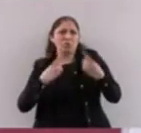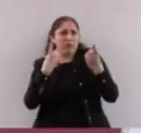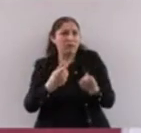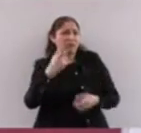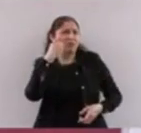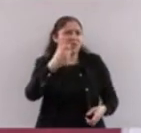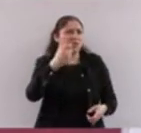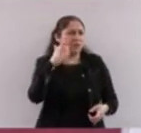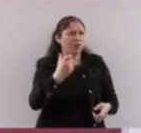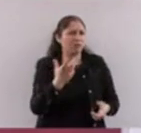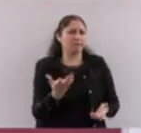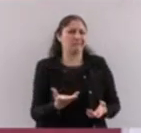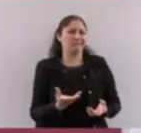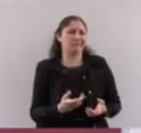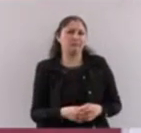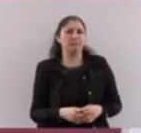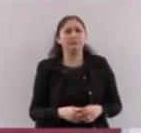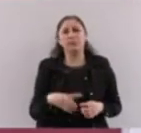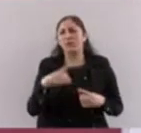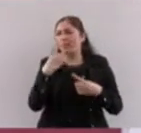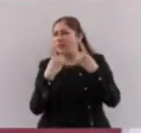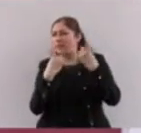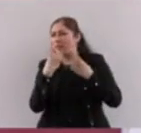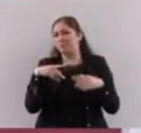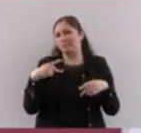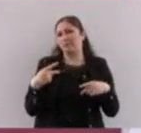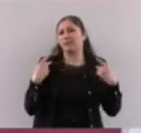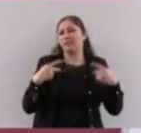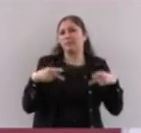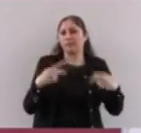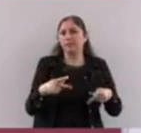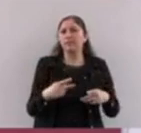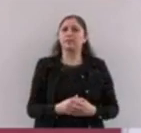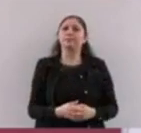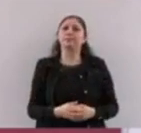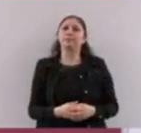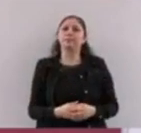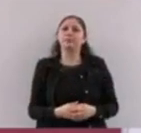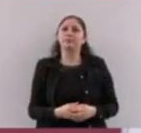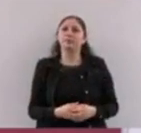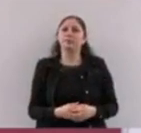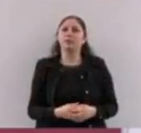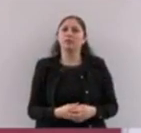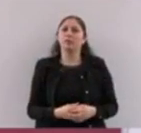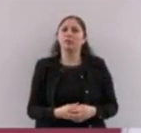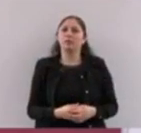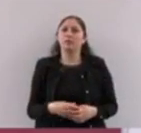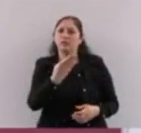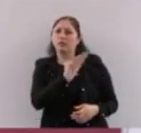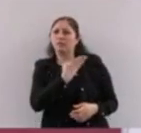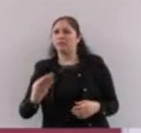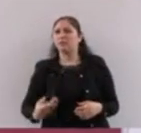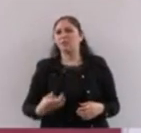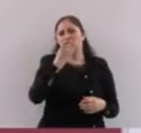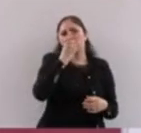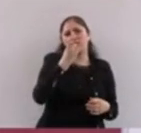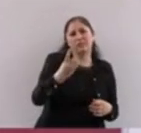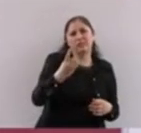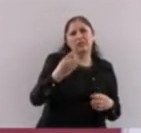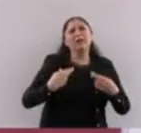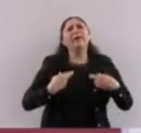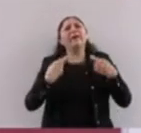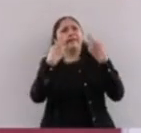ah, bueno, y también le decían que iban a quebrar las finanzas de la Ciudad de México porque cómo íbamos a